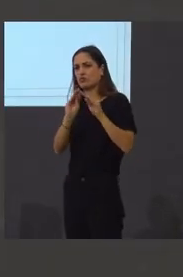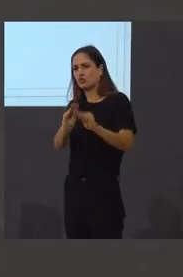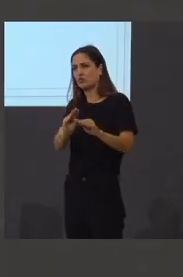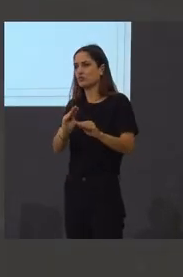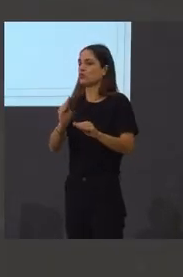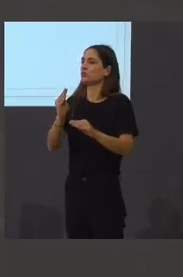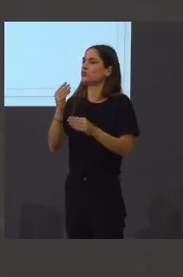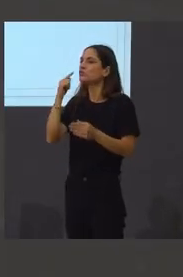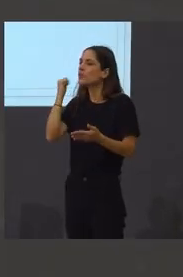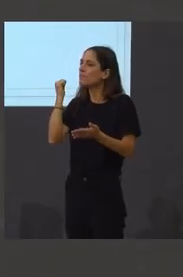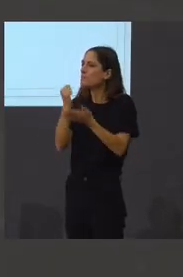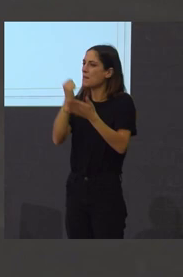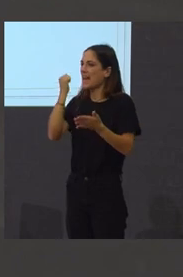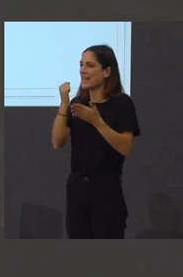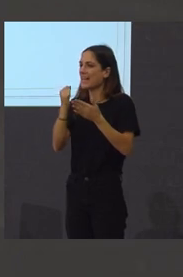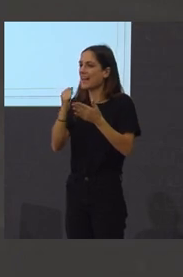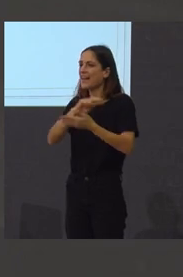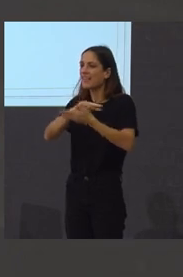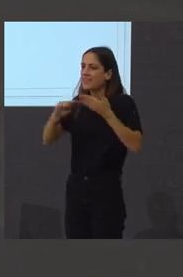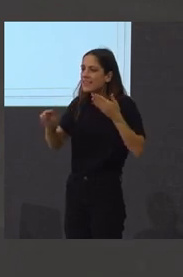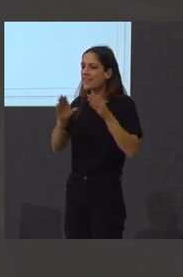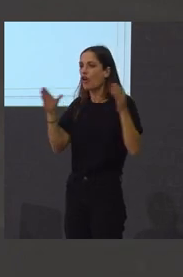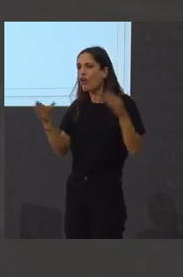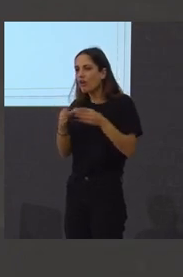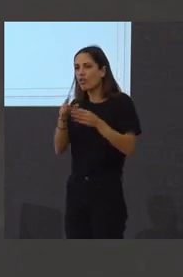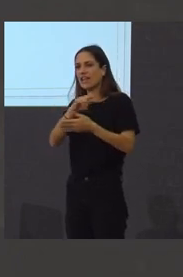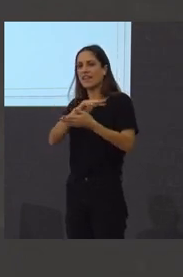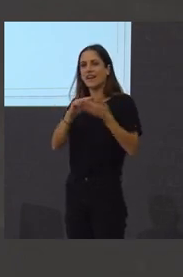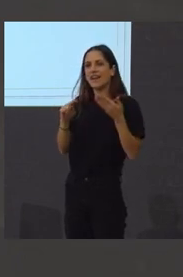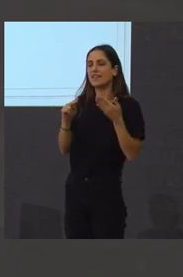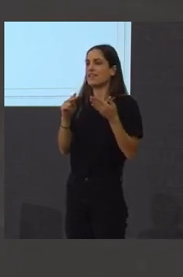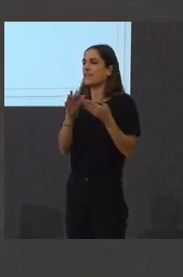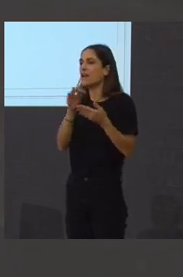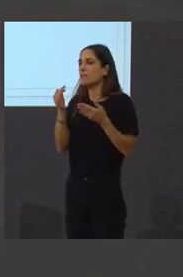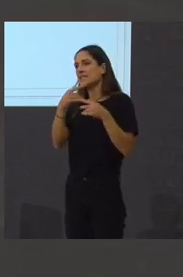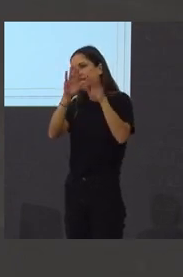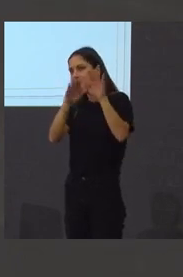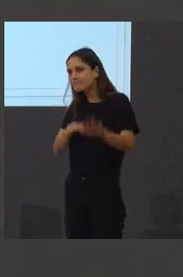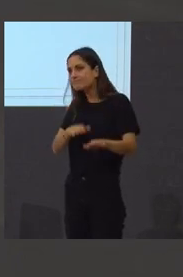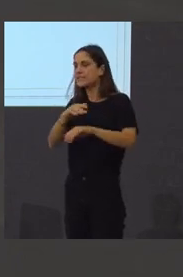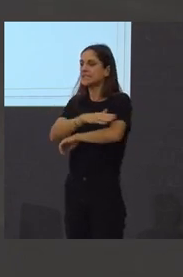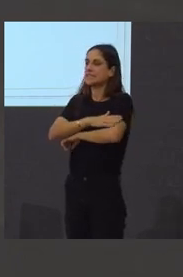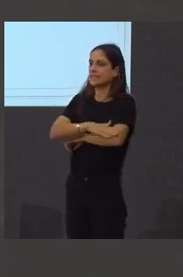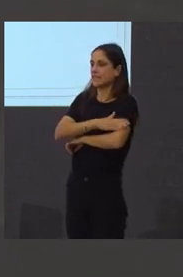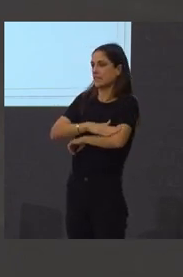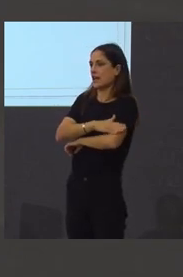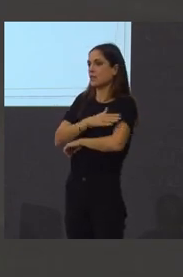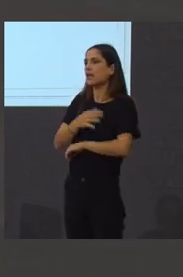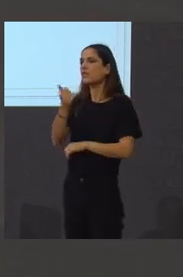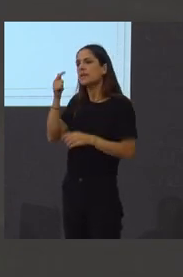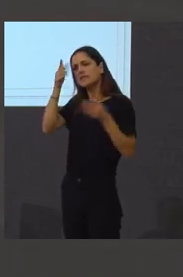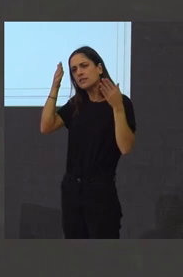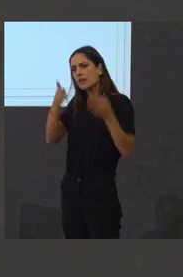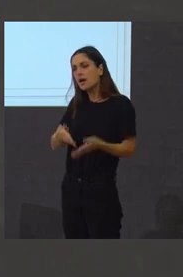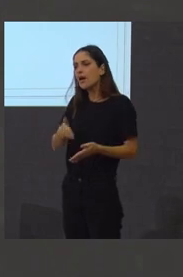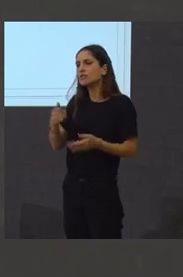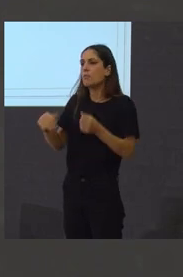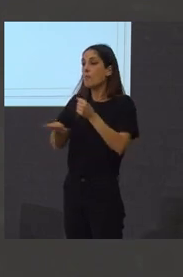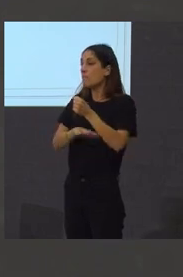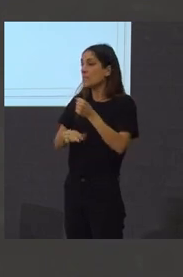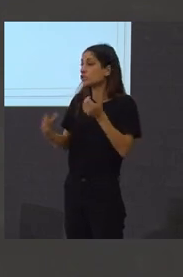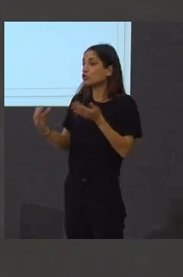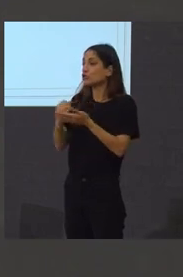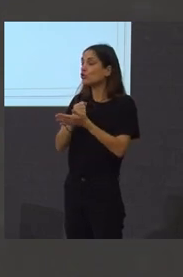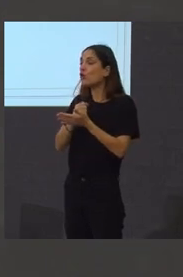subalterna e colonial, colonizada, básicamente, o servicio dun modelo de Estado, no que, básicamente, todos os povos